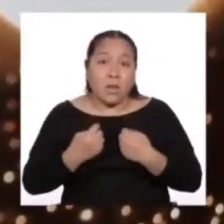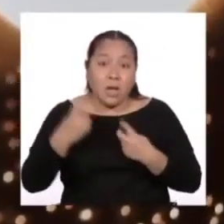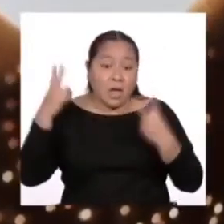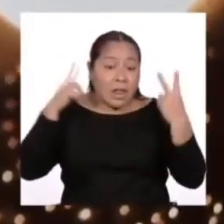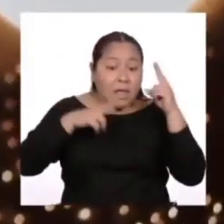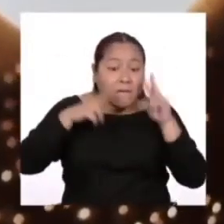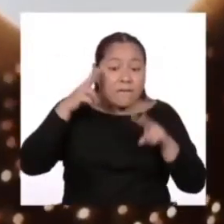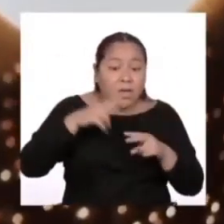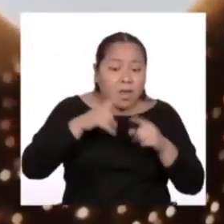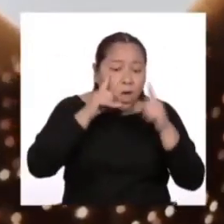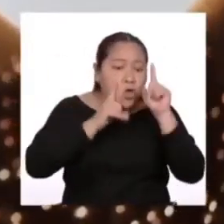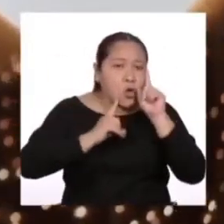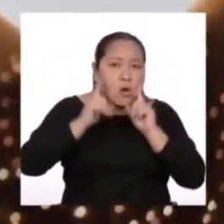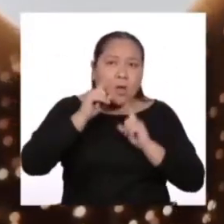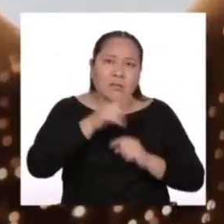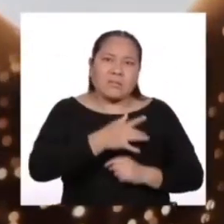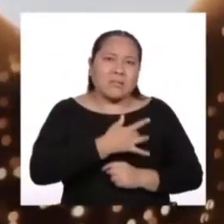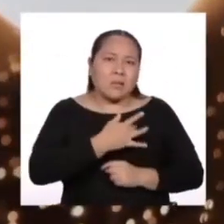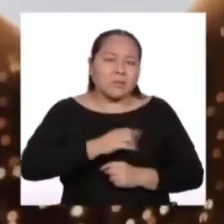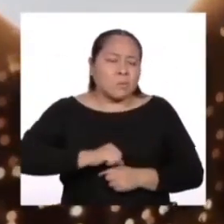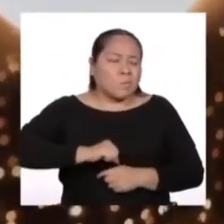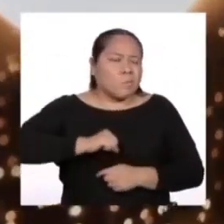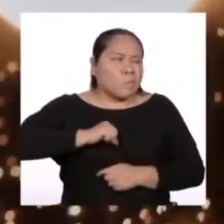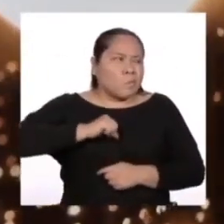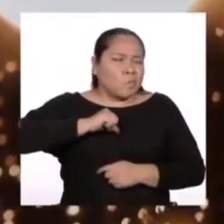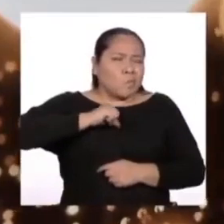Era tan orgullosa.